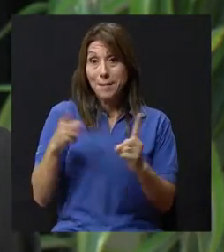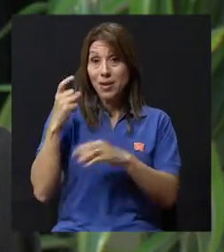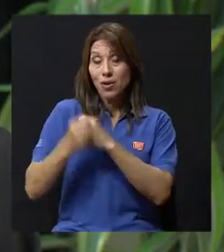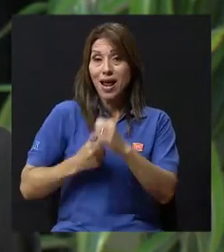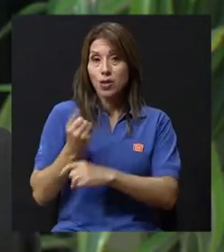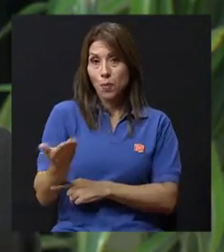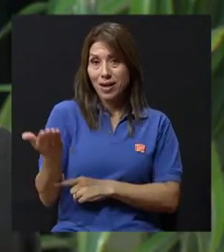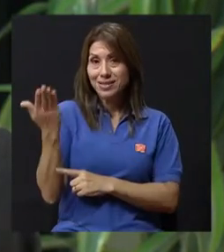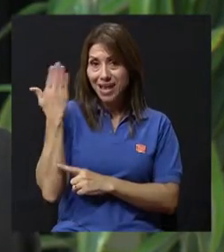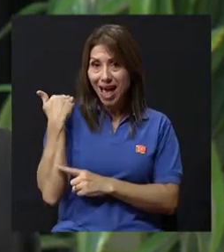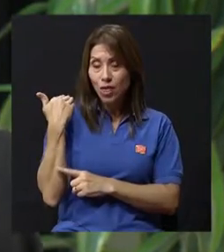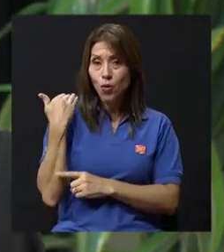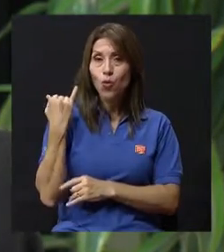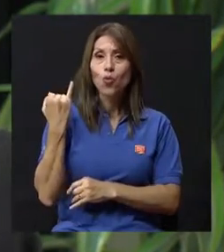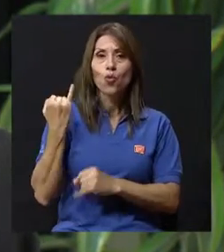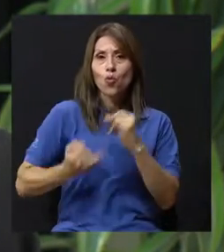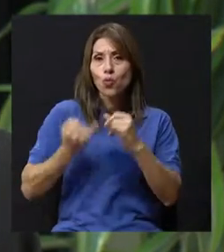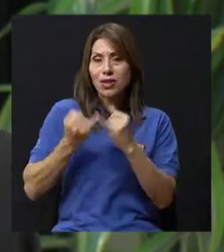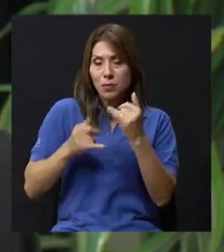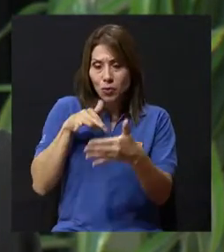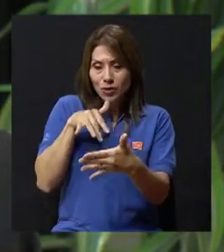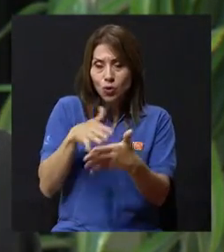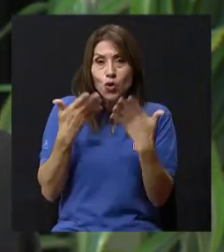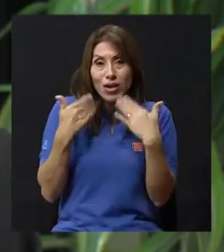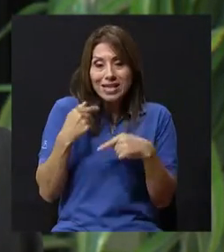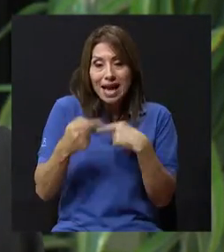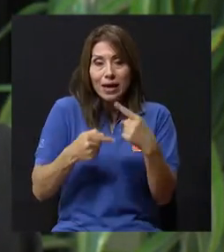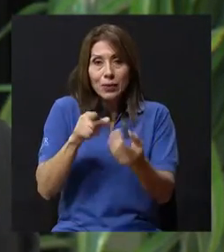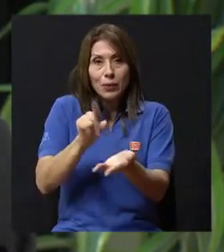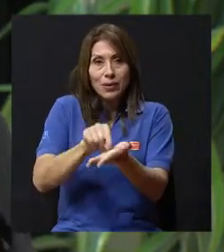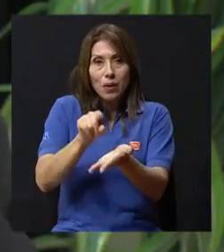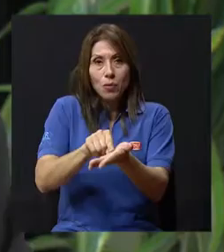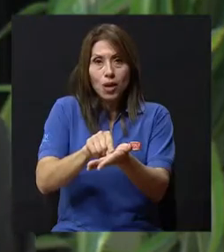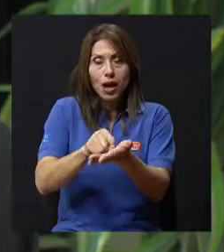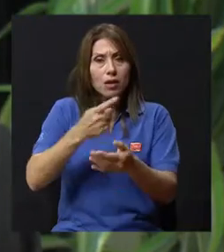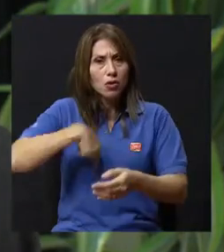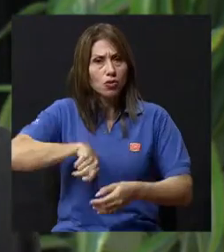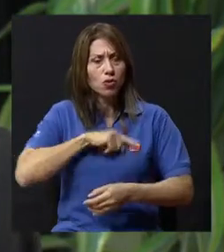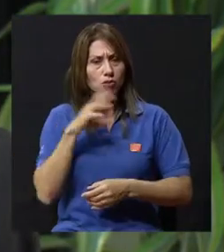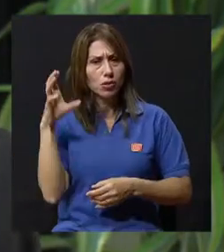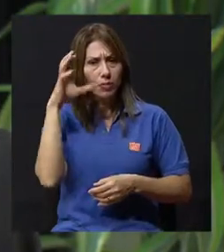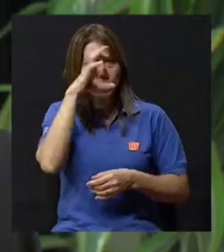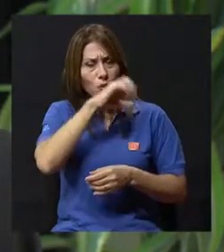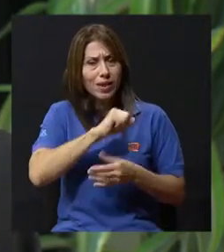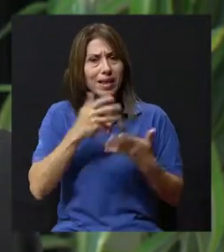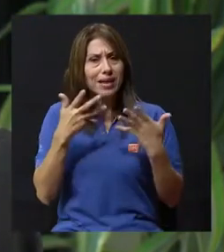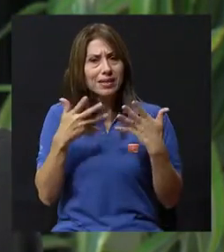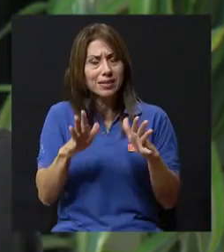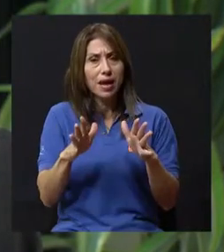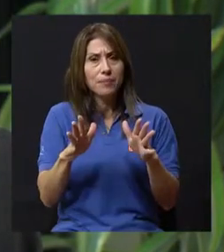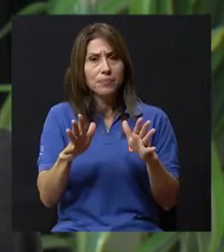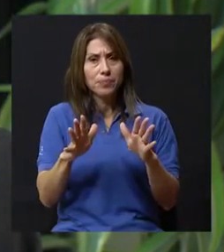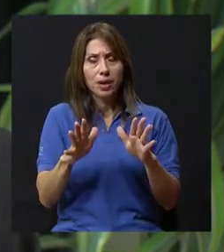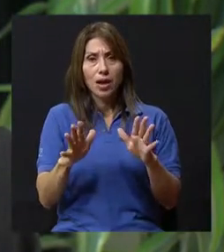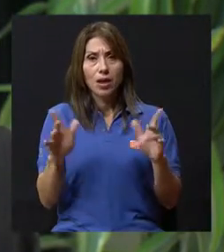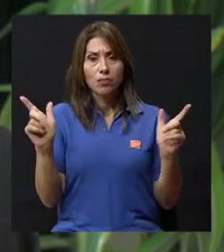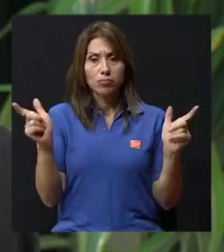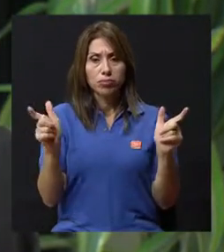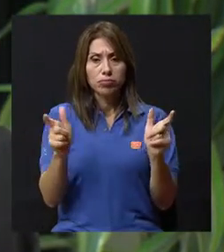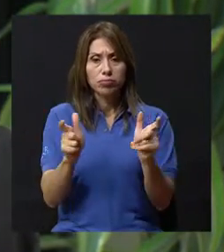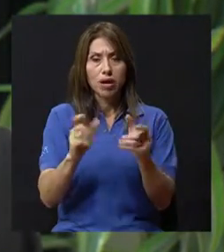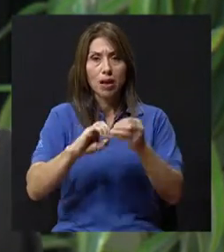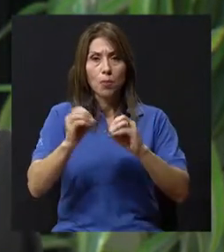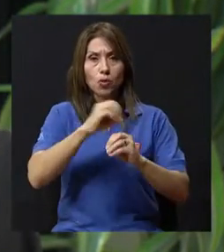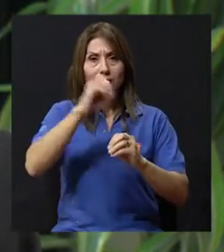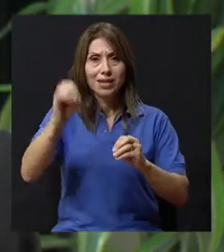terminando el año pasado, que ya se va a publicar, encontramos que hay una disminución significativa en el grupo de niños